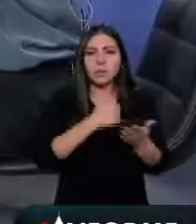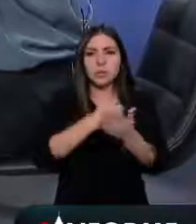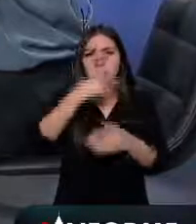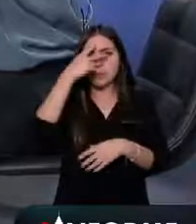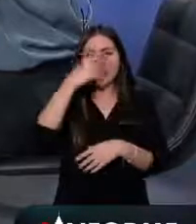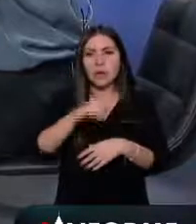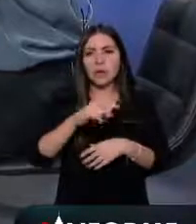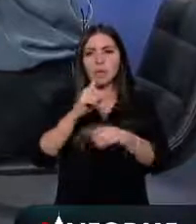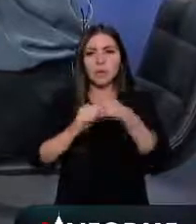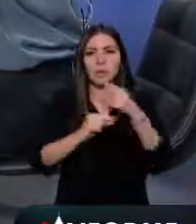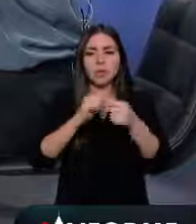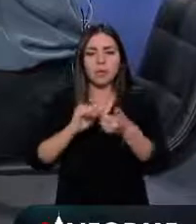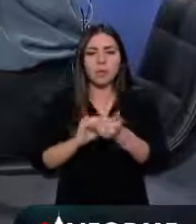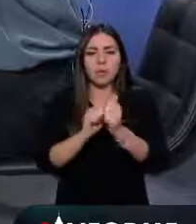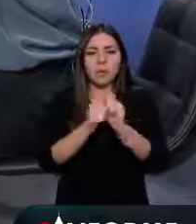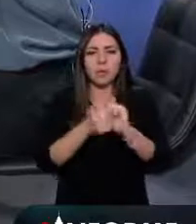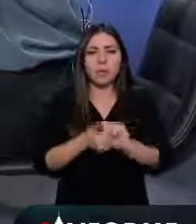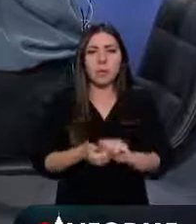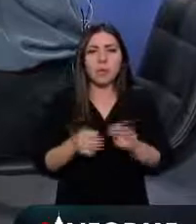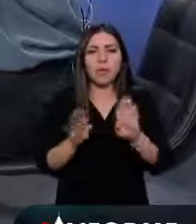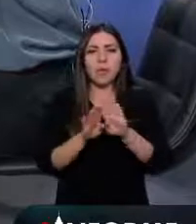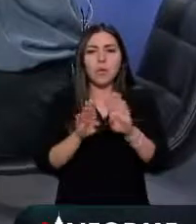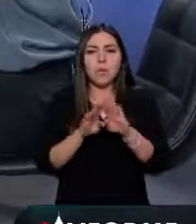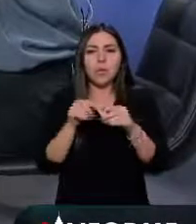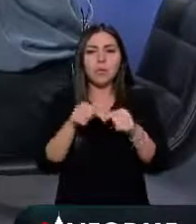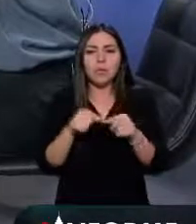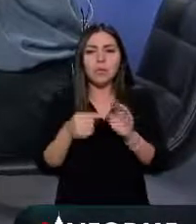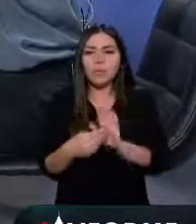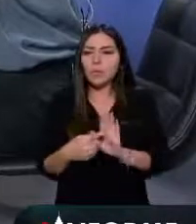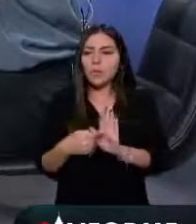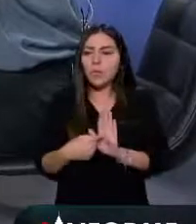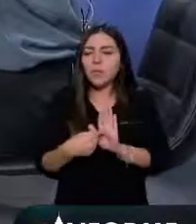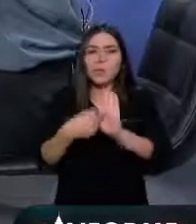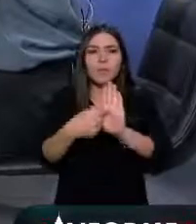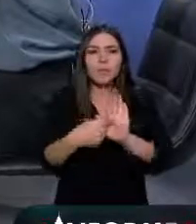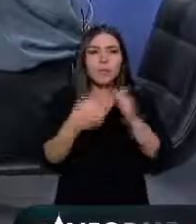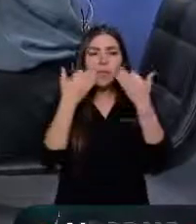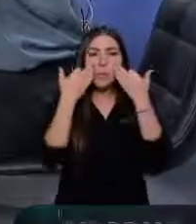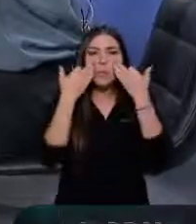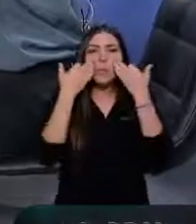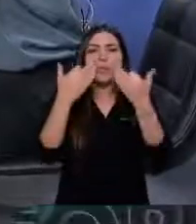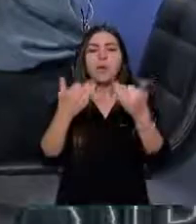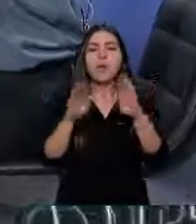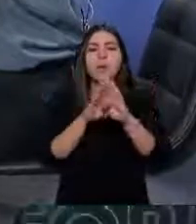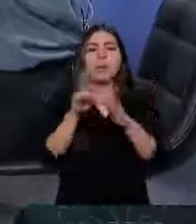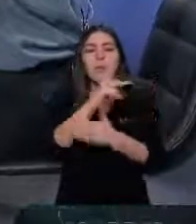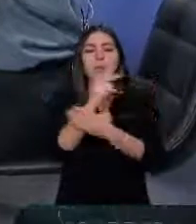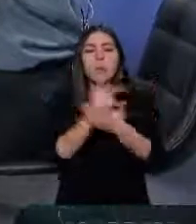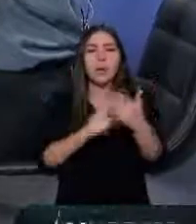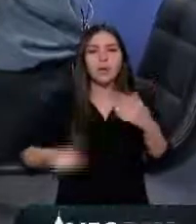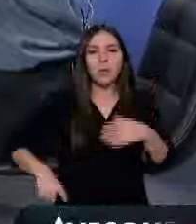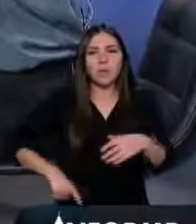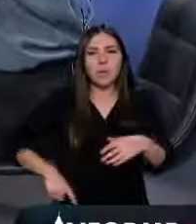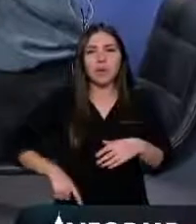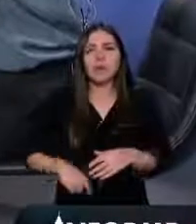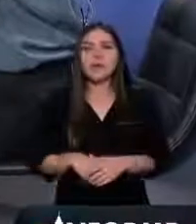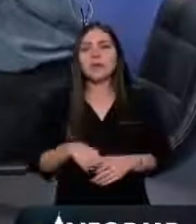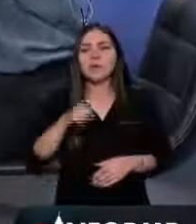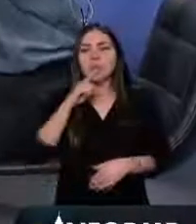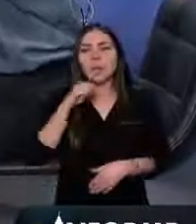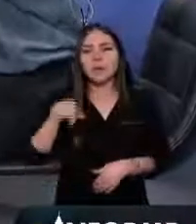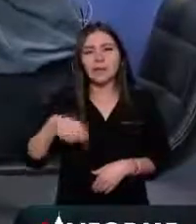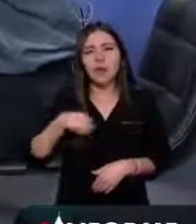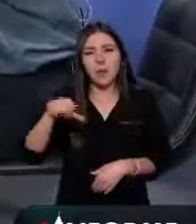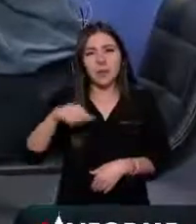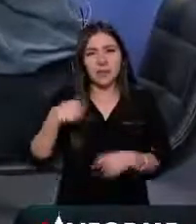constituyendo en un modelo de política pública de seguridad y precisamente se preguntó sobre eso la jefa de gobierno en la conferencia posterior a este evento que